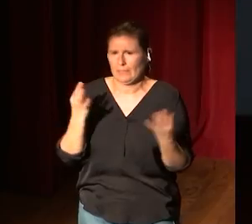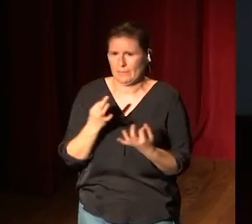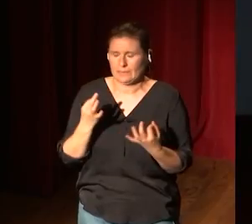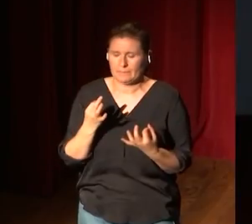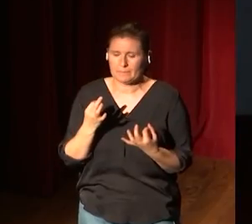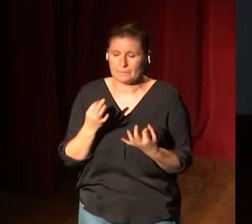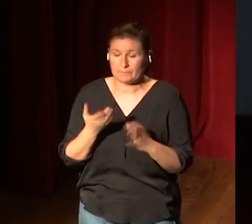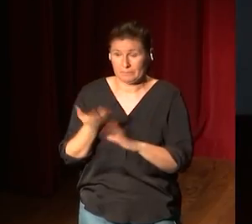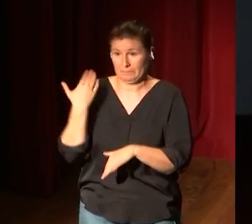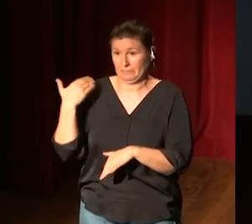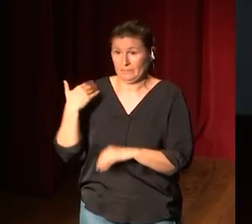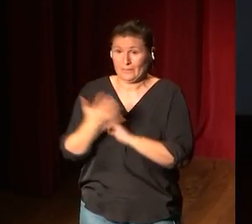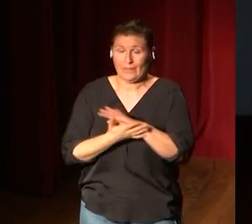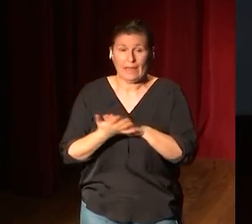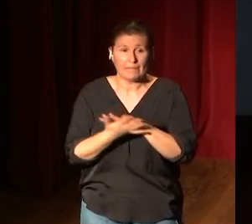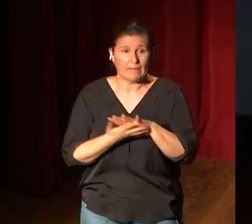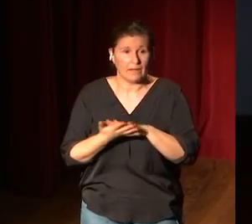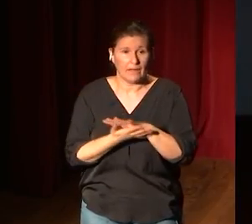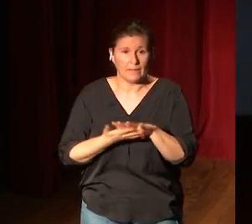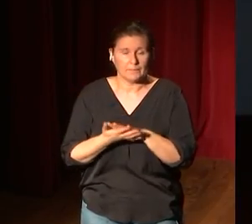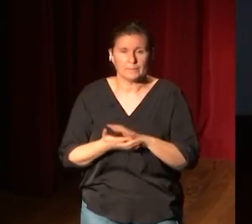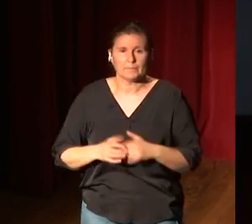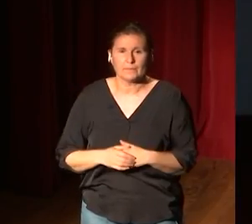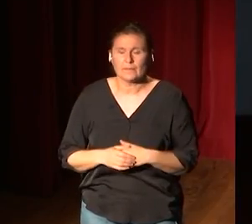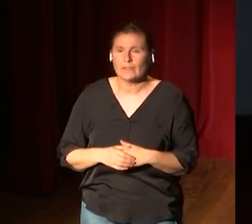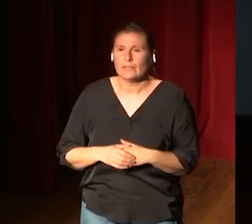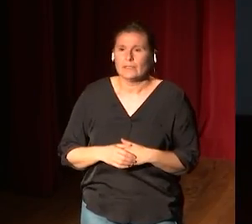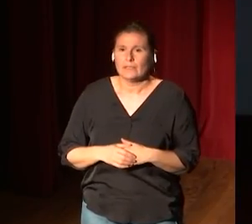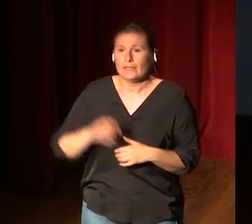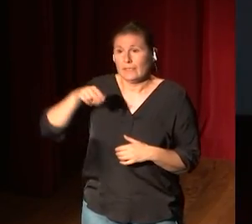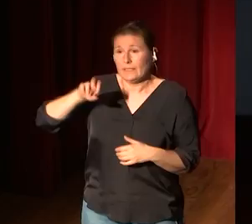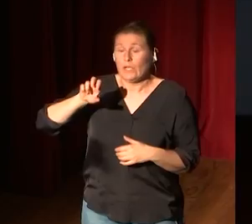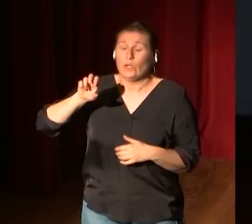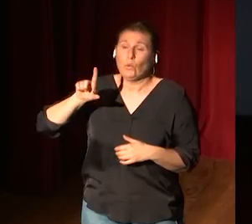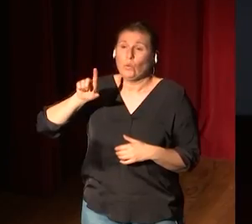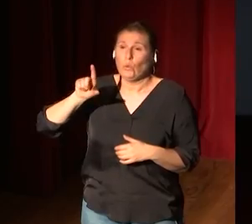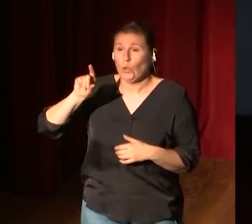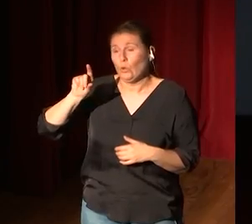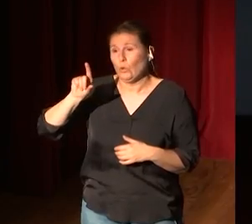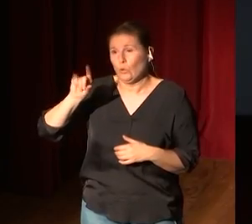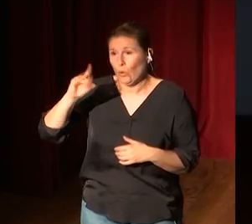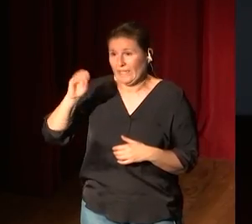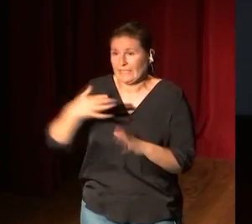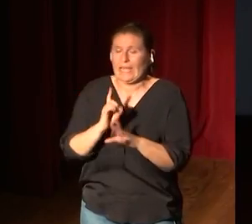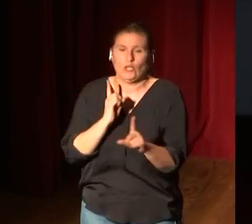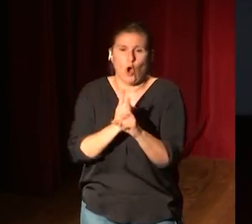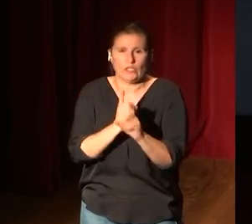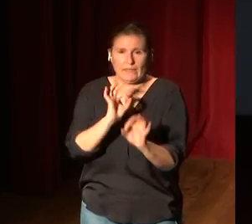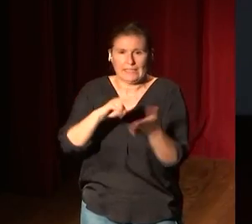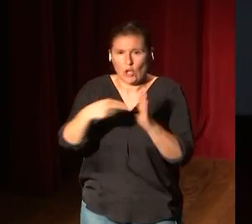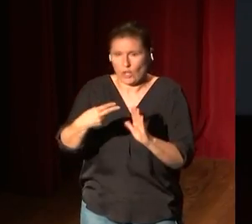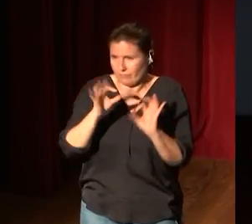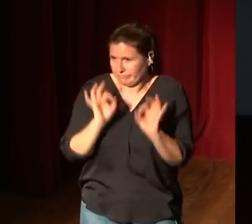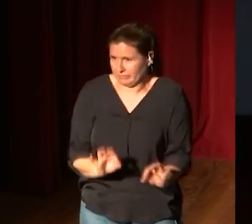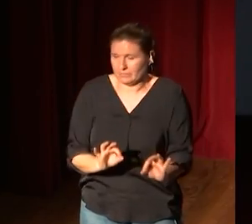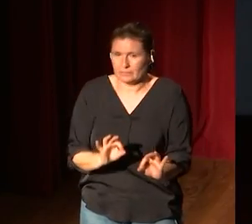Cuando antes hablaba de luditas, de neoluditas, de gente que está en contra, por definición, de la tecnología,